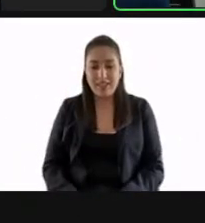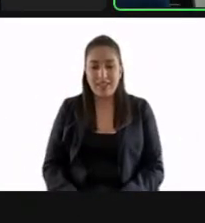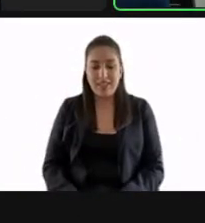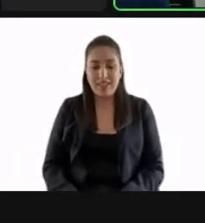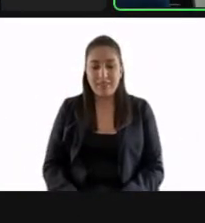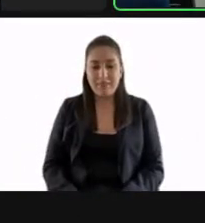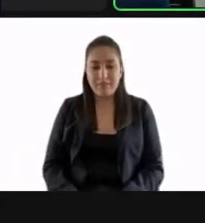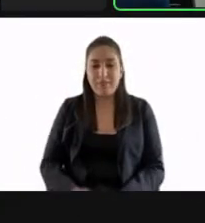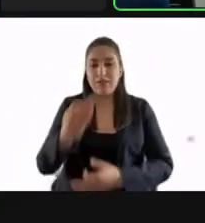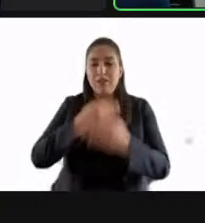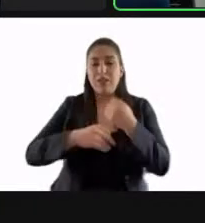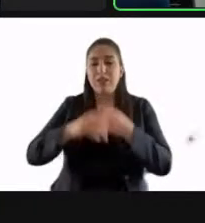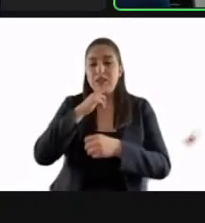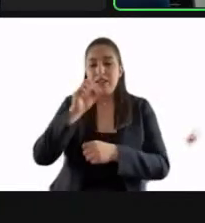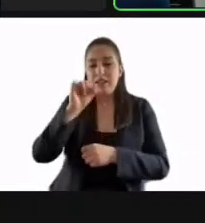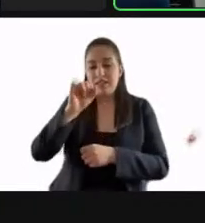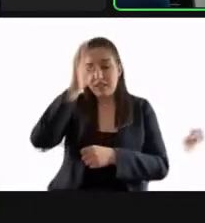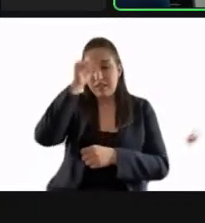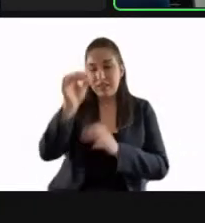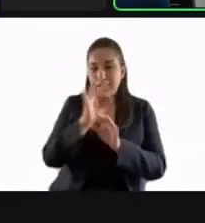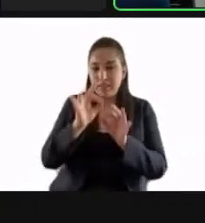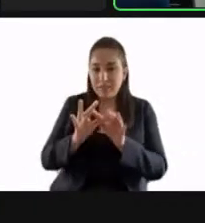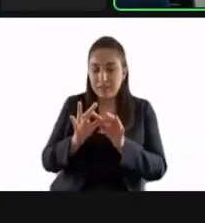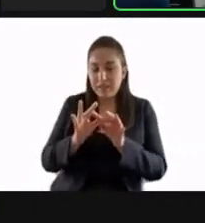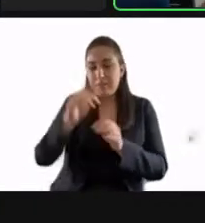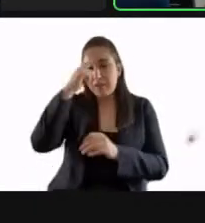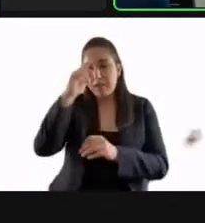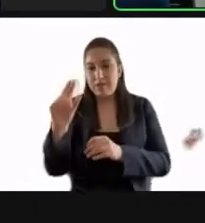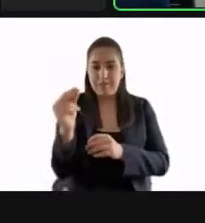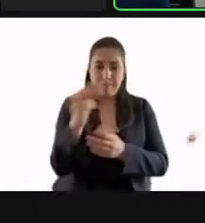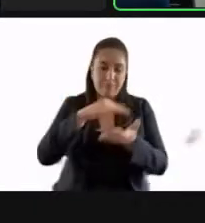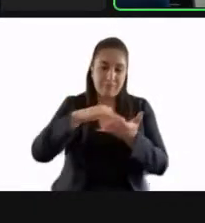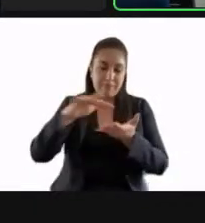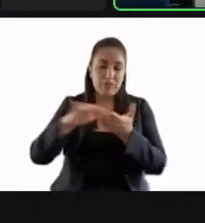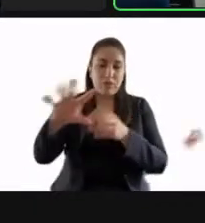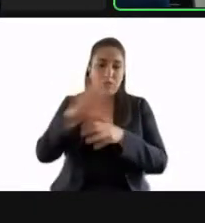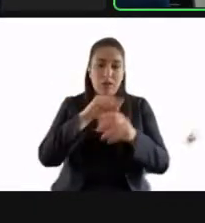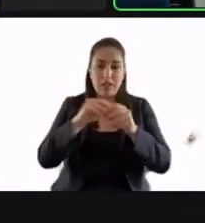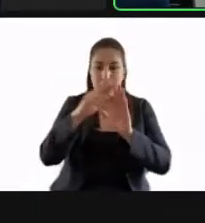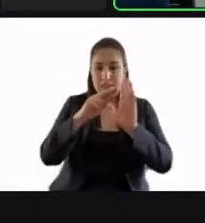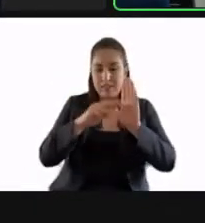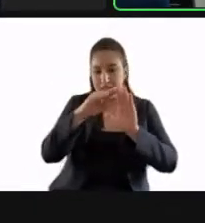Mayoría por la afirmativa, así que está aprobada la dispensa de la lectura del programa de la.